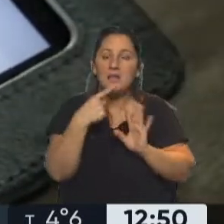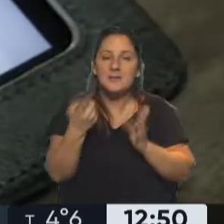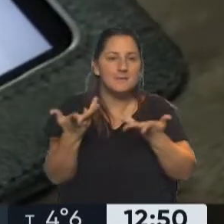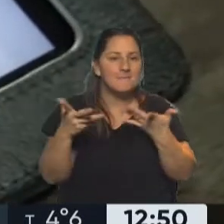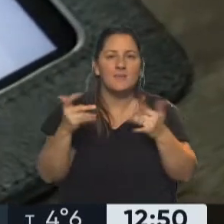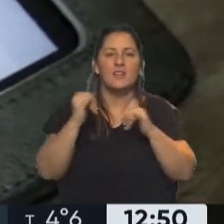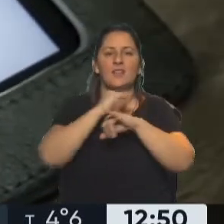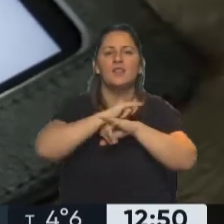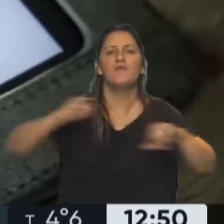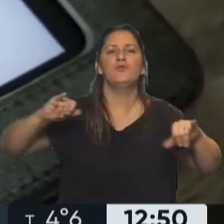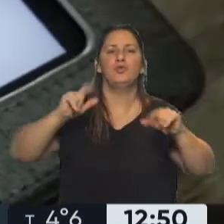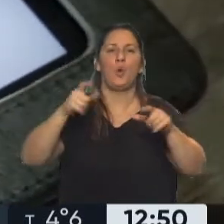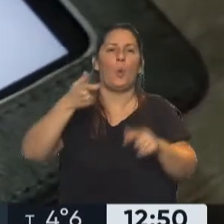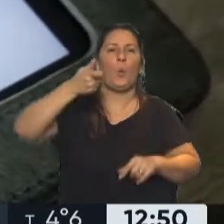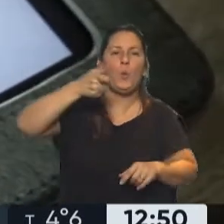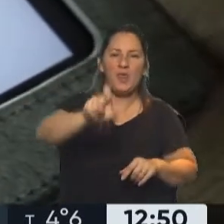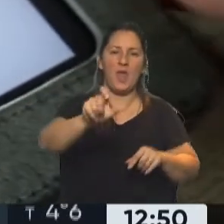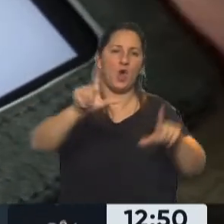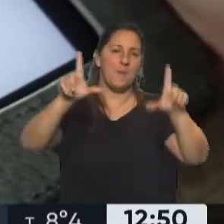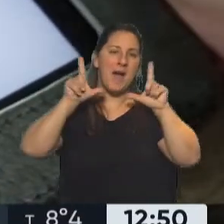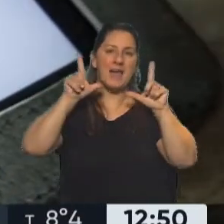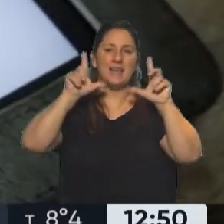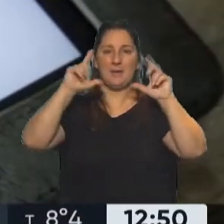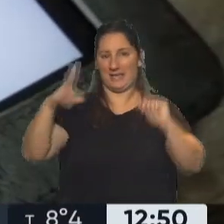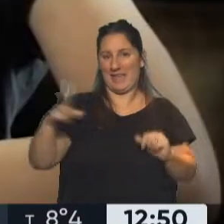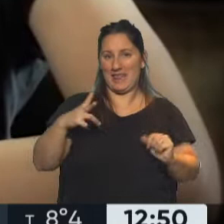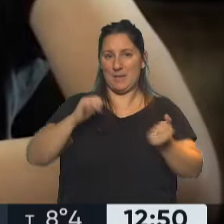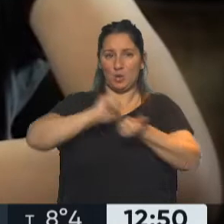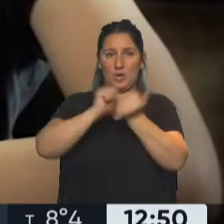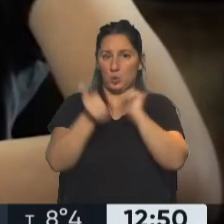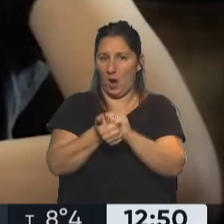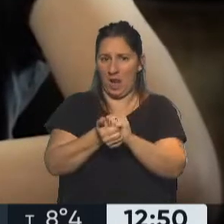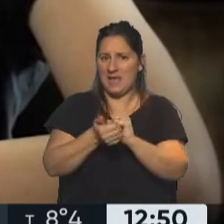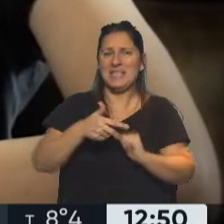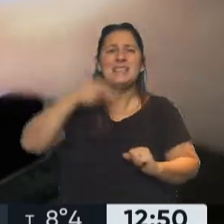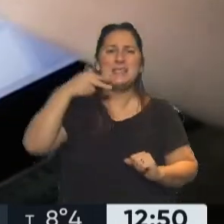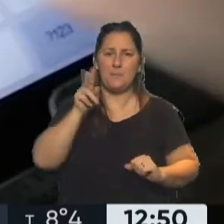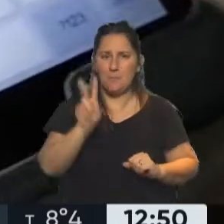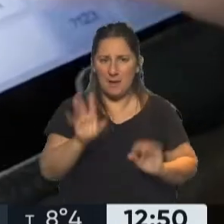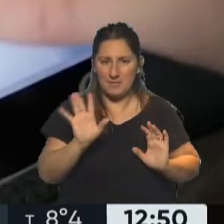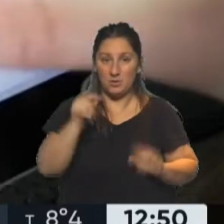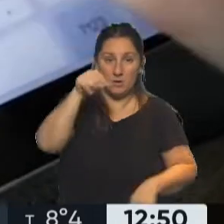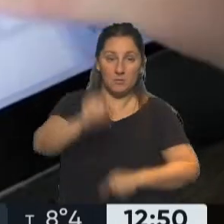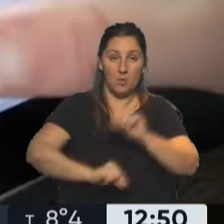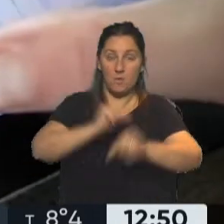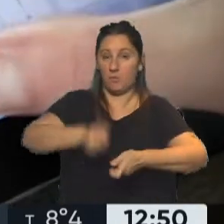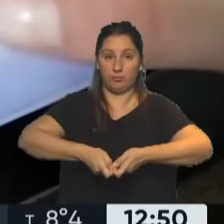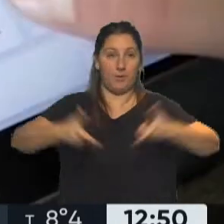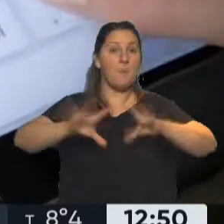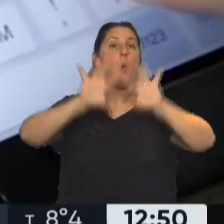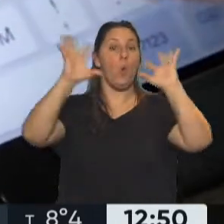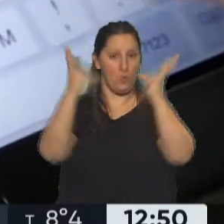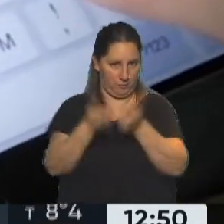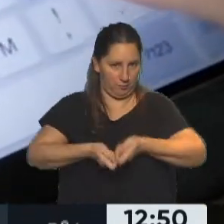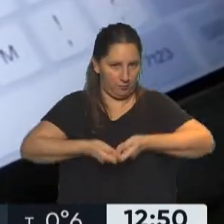difusión de imágenes o videos íntimos sexuales, no consentidos. Y esto es algo que lamentablemente está creciendo a nivel global. En la Argentina,